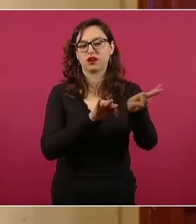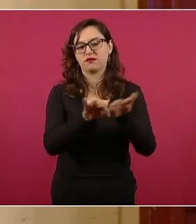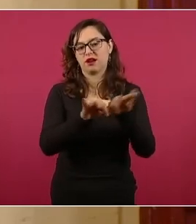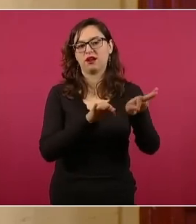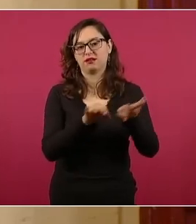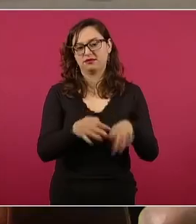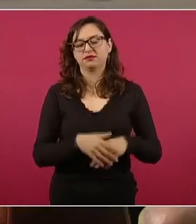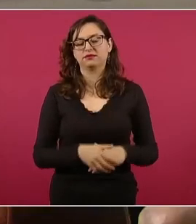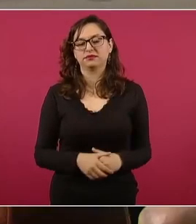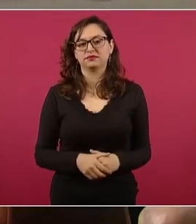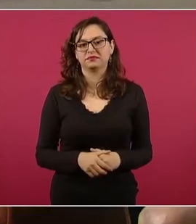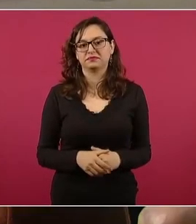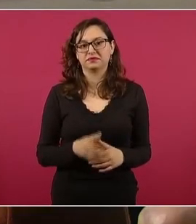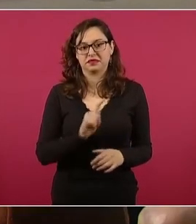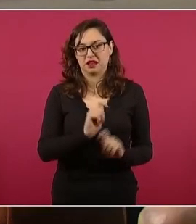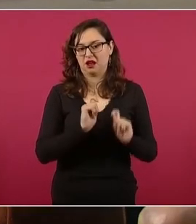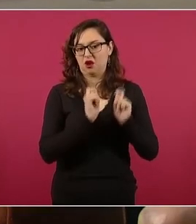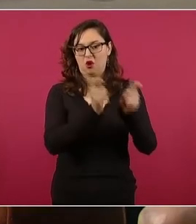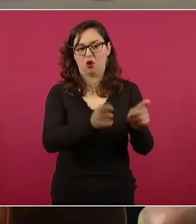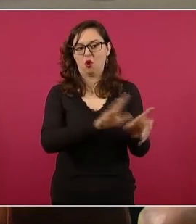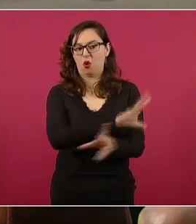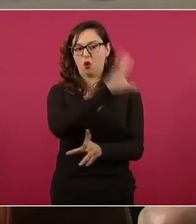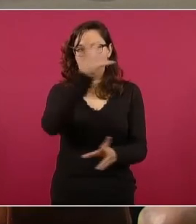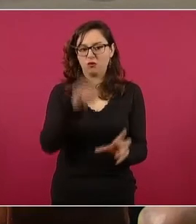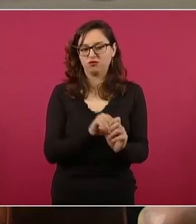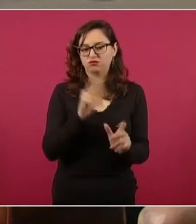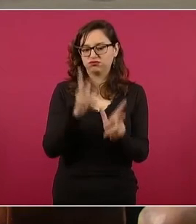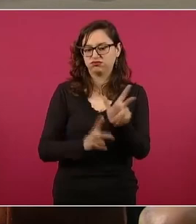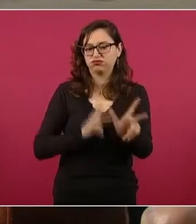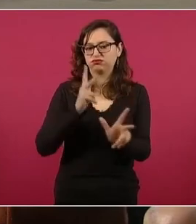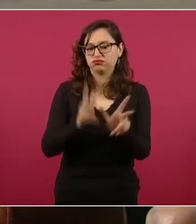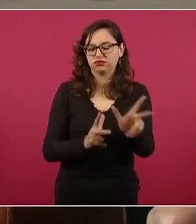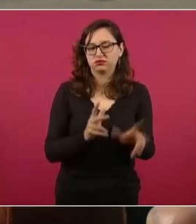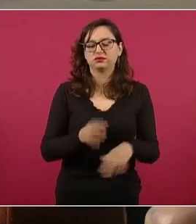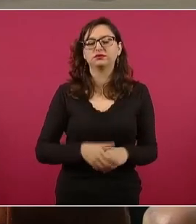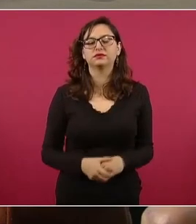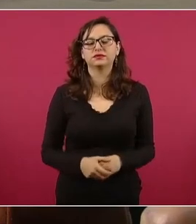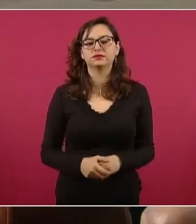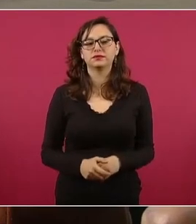mayor parte de la infraestructura ferroviaria del país.